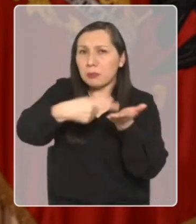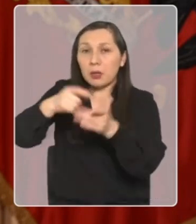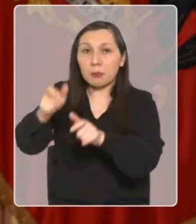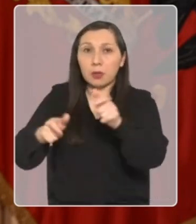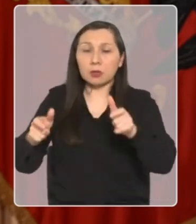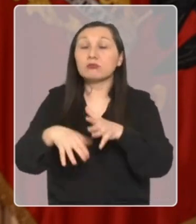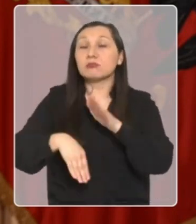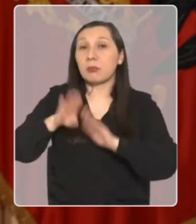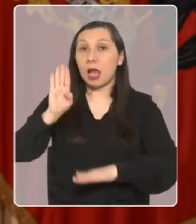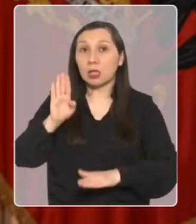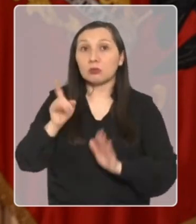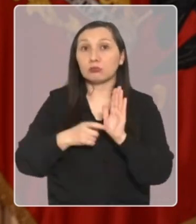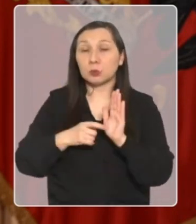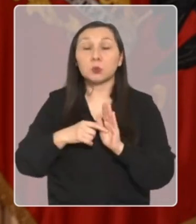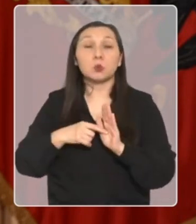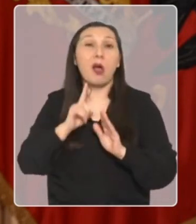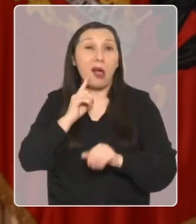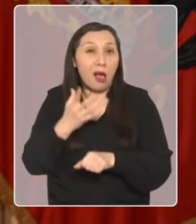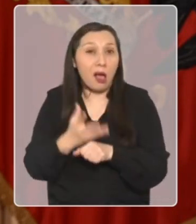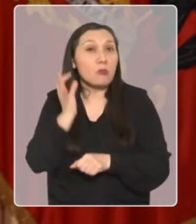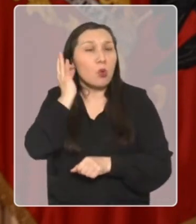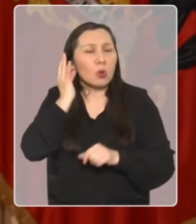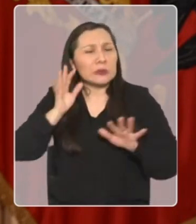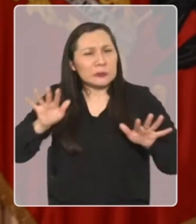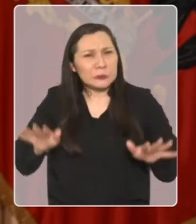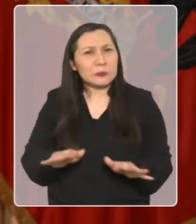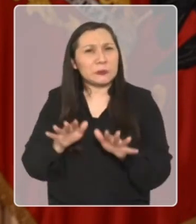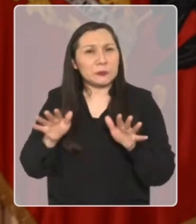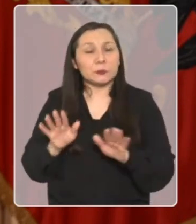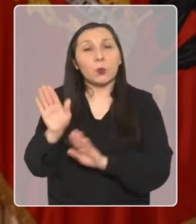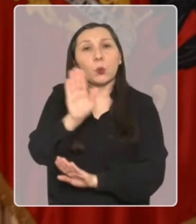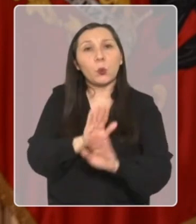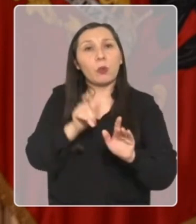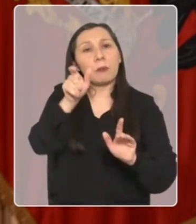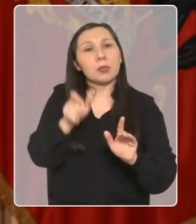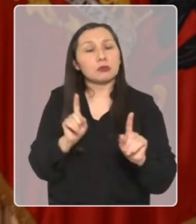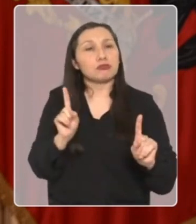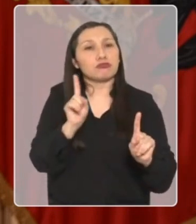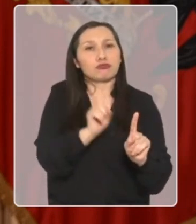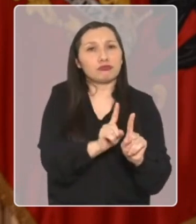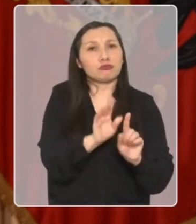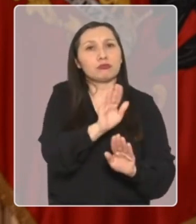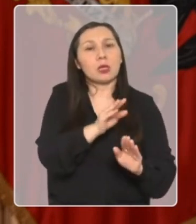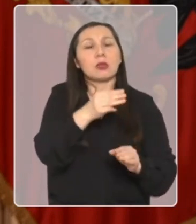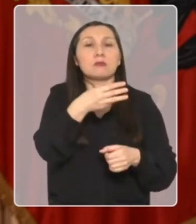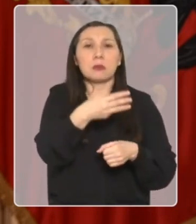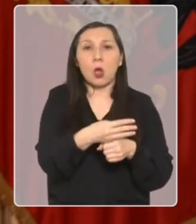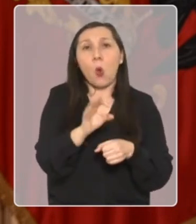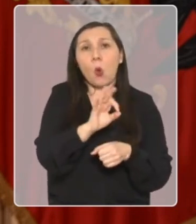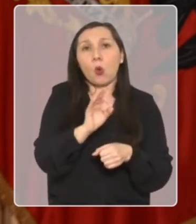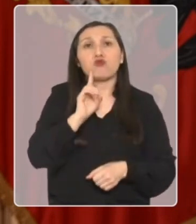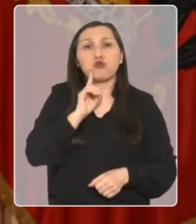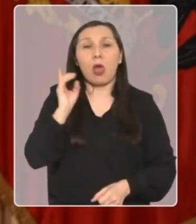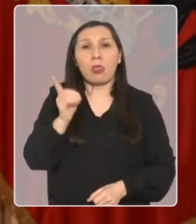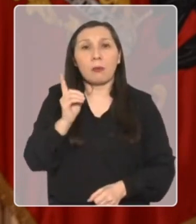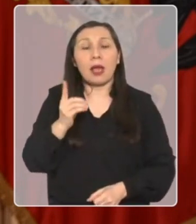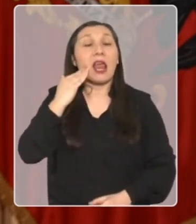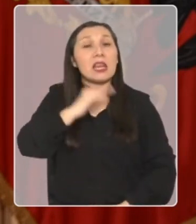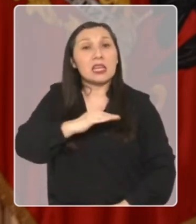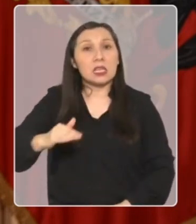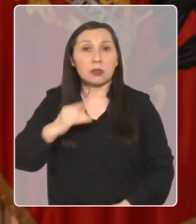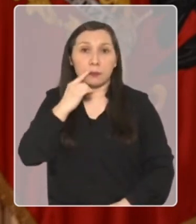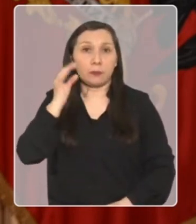con las miles de personas, en su enorme mayoría mujeres, que con esfuerzo cuidan a personas mayores o con discapacidad,